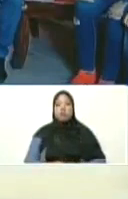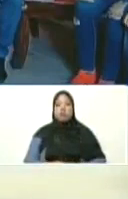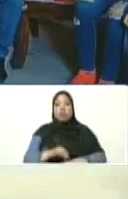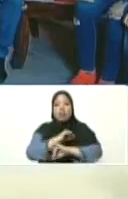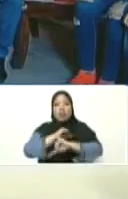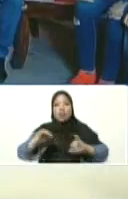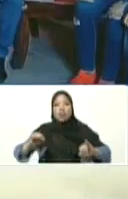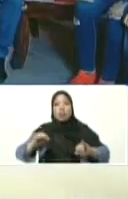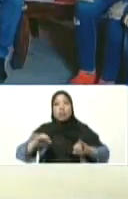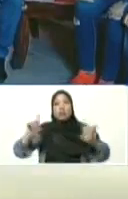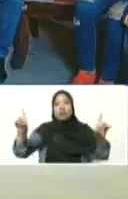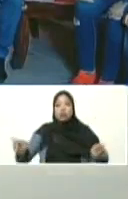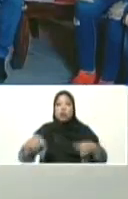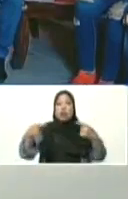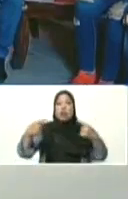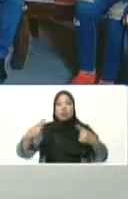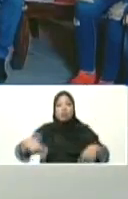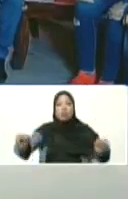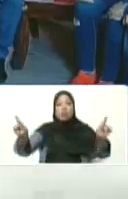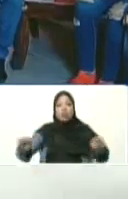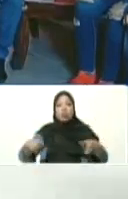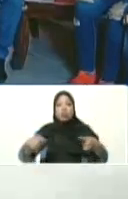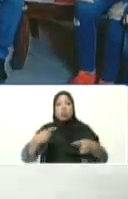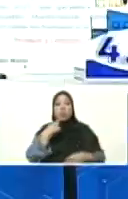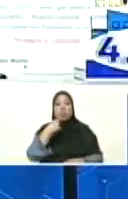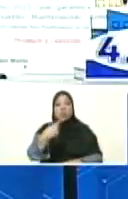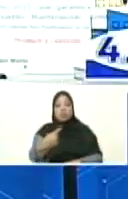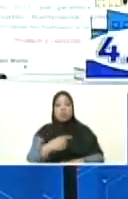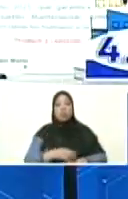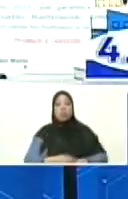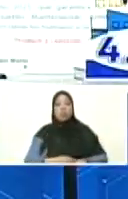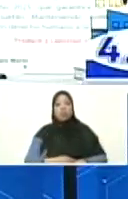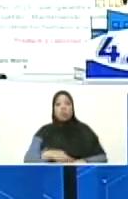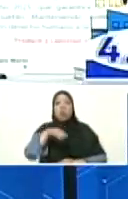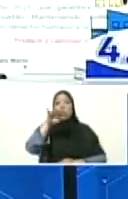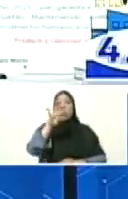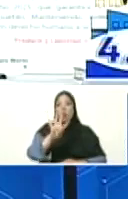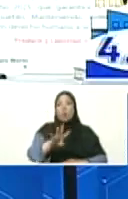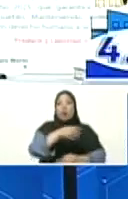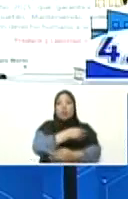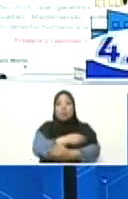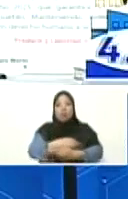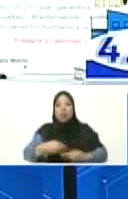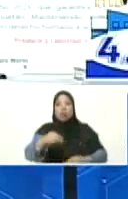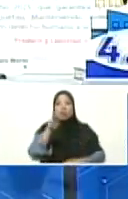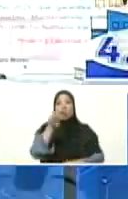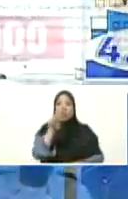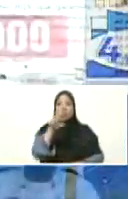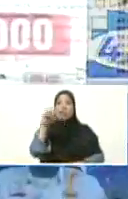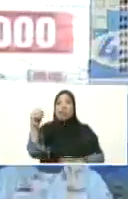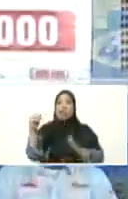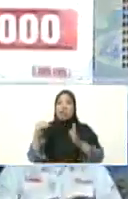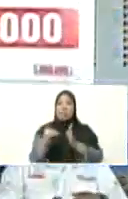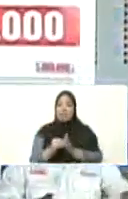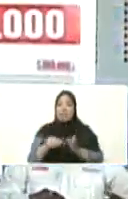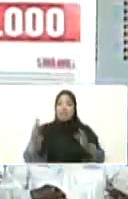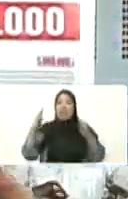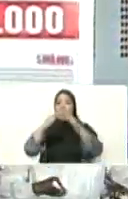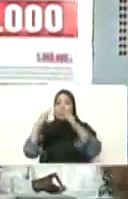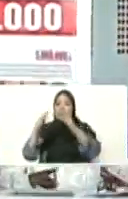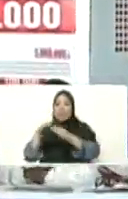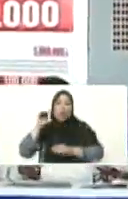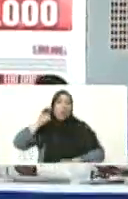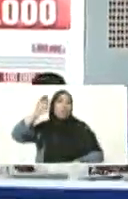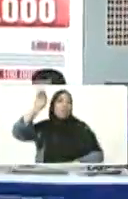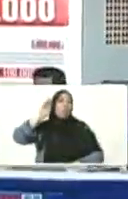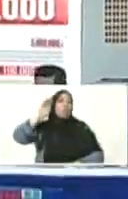con canto, con música, diciendo 4.100.000 viviendas y lo que vamos es